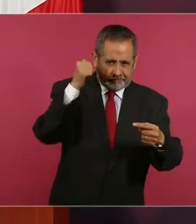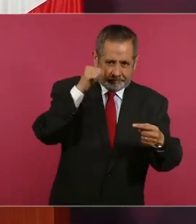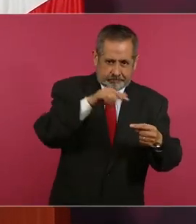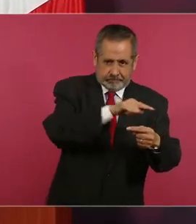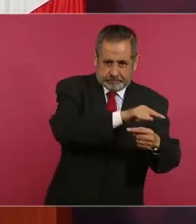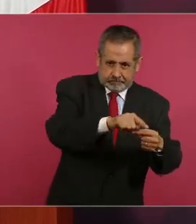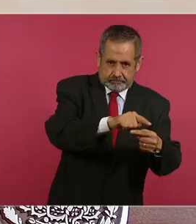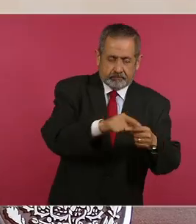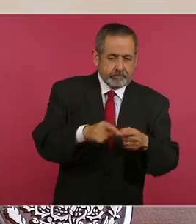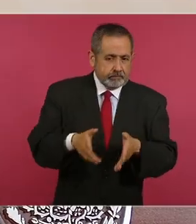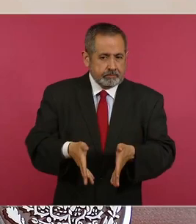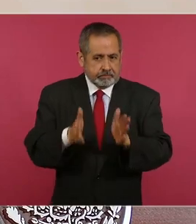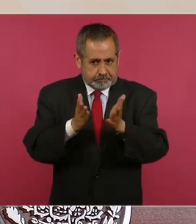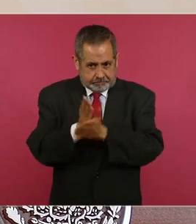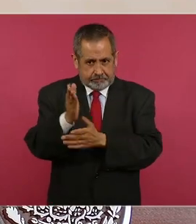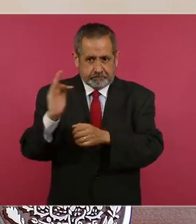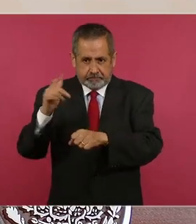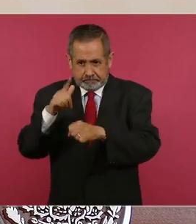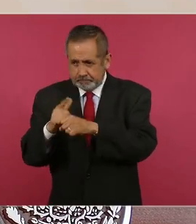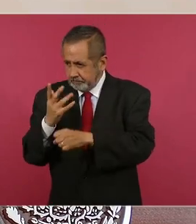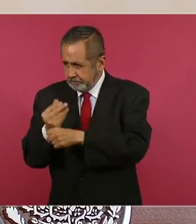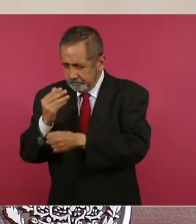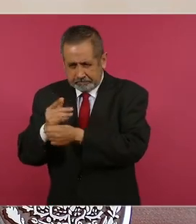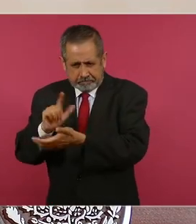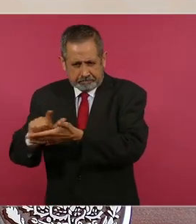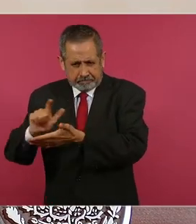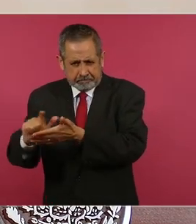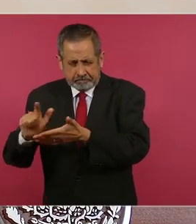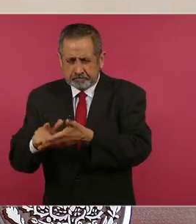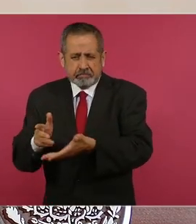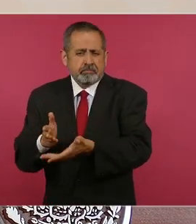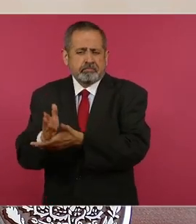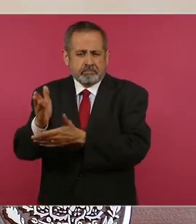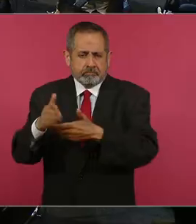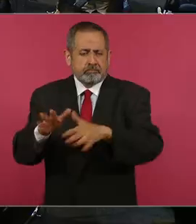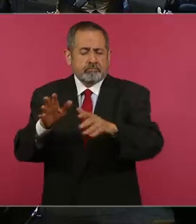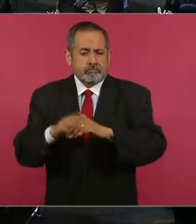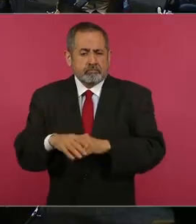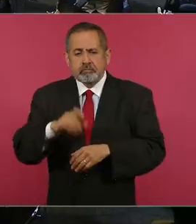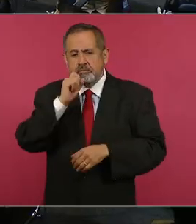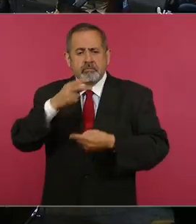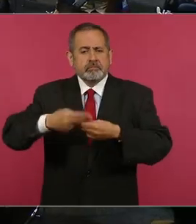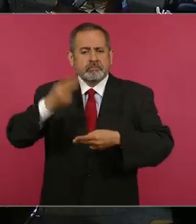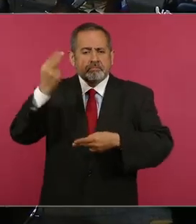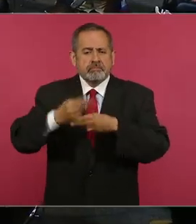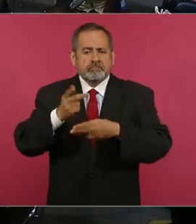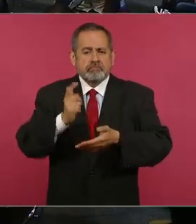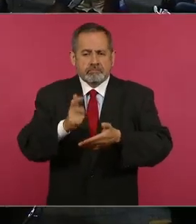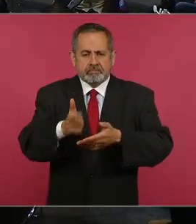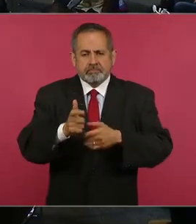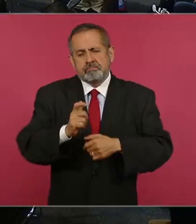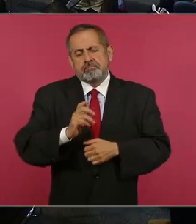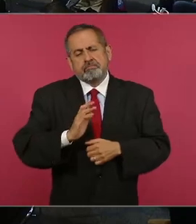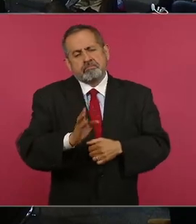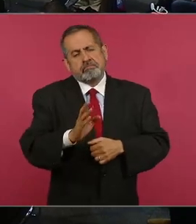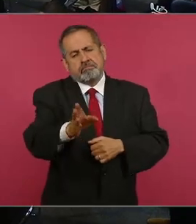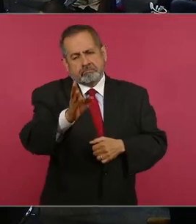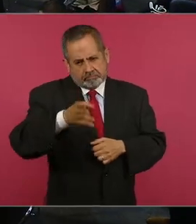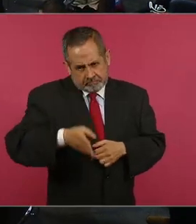la libre y la de cuota, que se